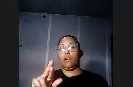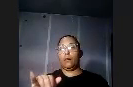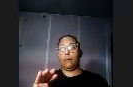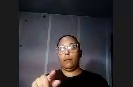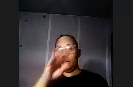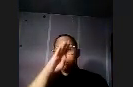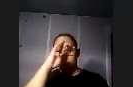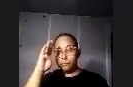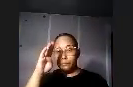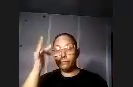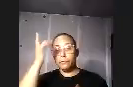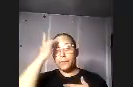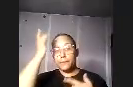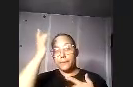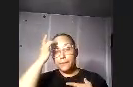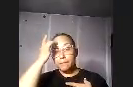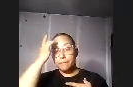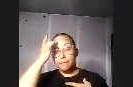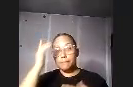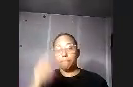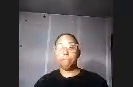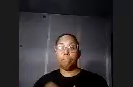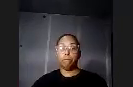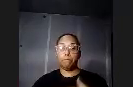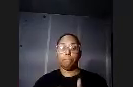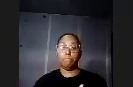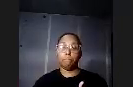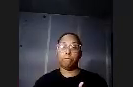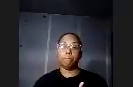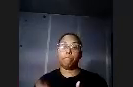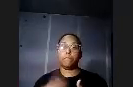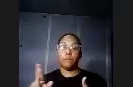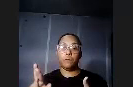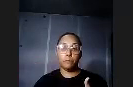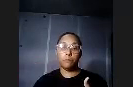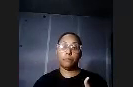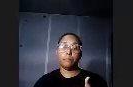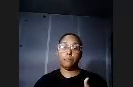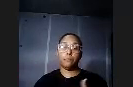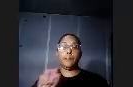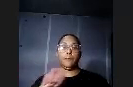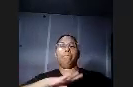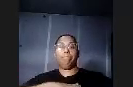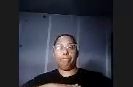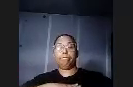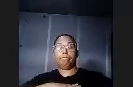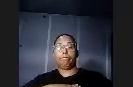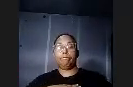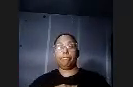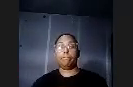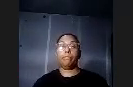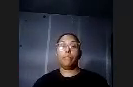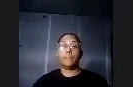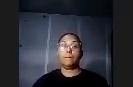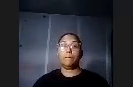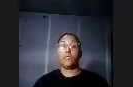tropicales que ha comenzado a funcionar en Utuado con resultados altamente satisfactorios hasta el extremo de que en un